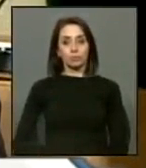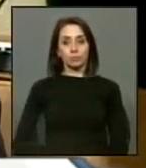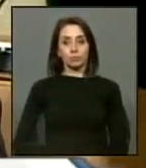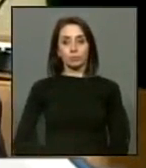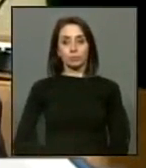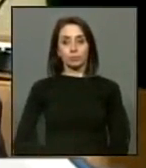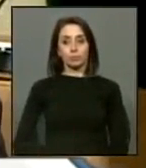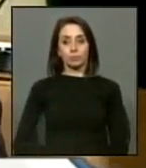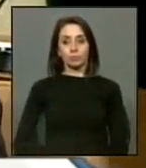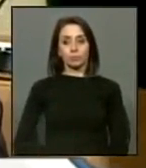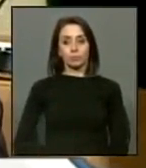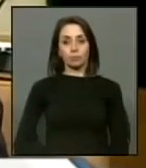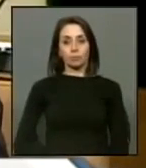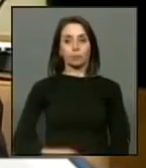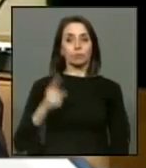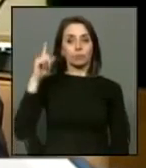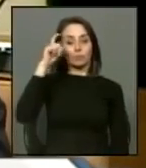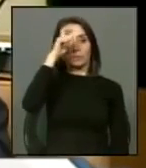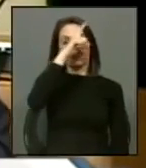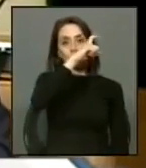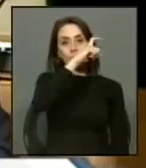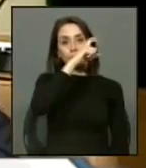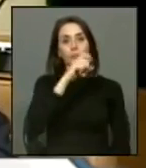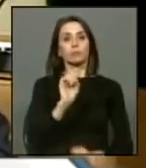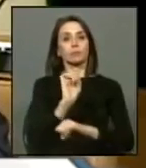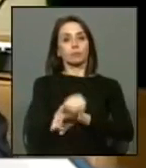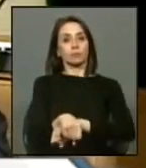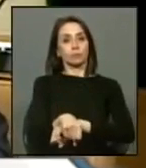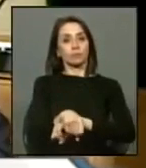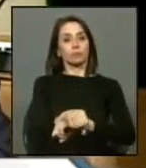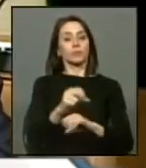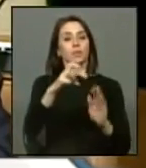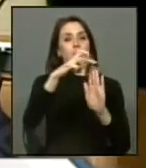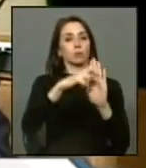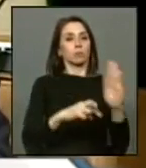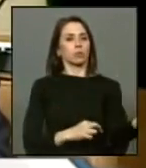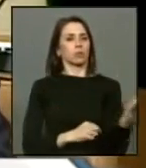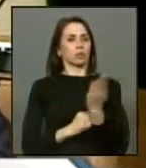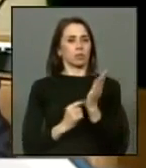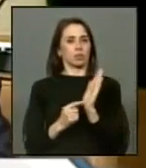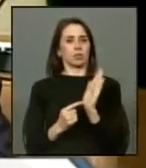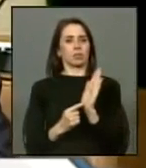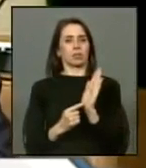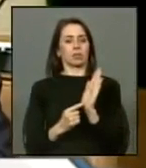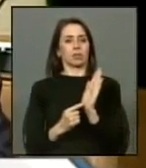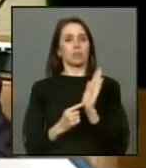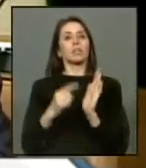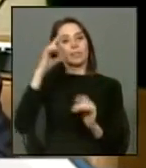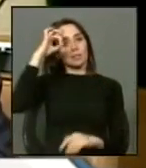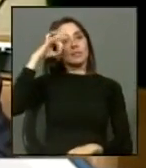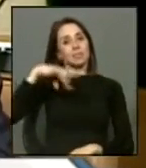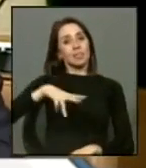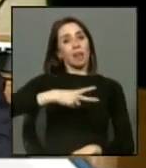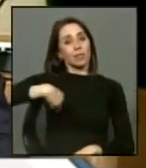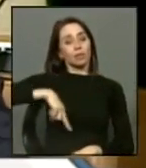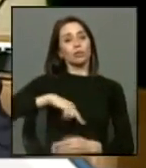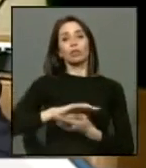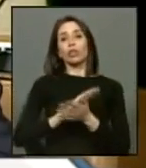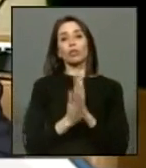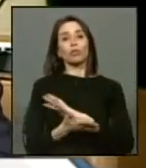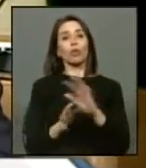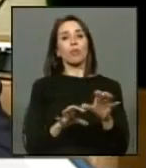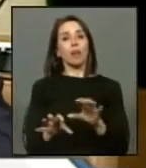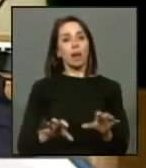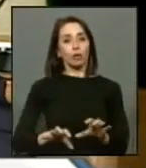es difícil aceptar que llegue un proyecto con estas características sabemos que efectivamente en todo orden de